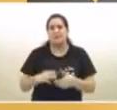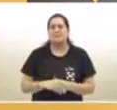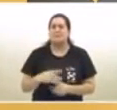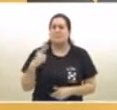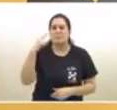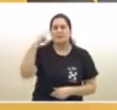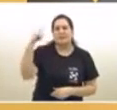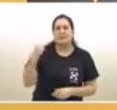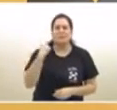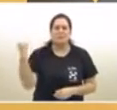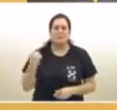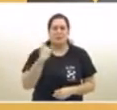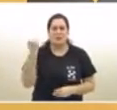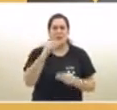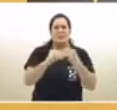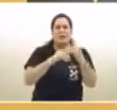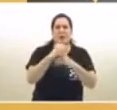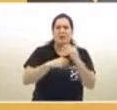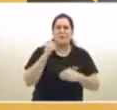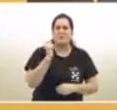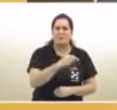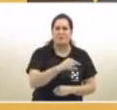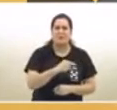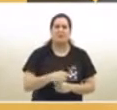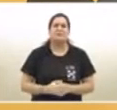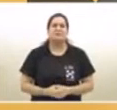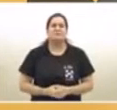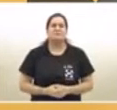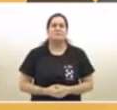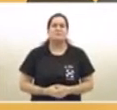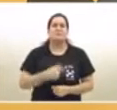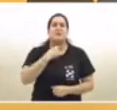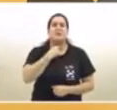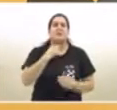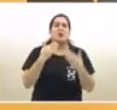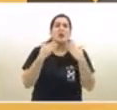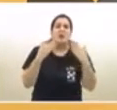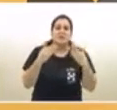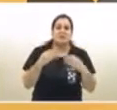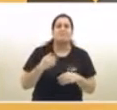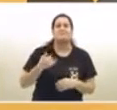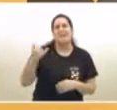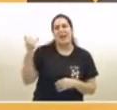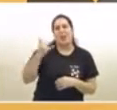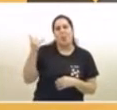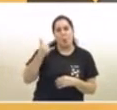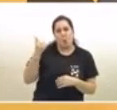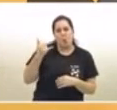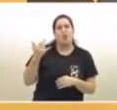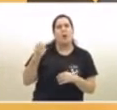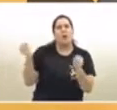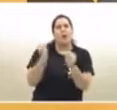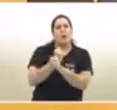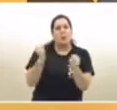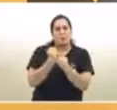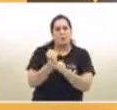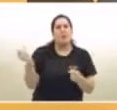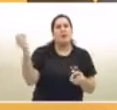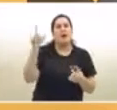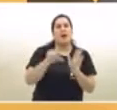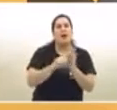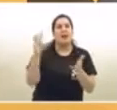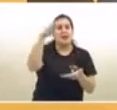importante para las familias. Yo quiero agradecer mucho, esto se aprobó el jueves en la legislatura, quiero aprovechar